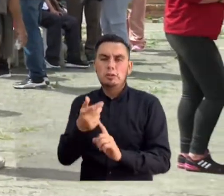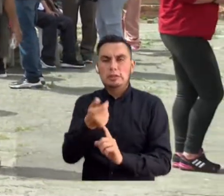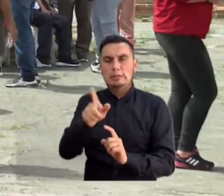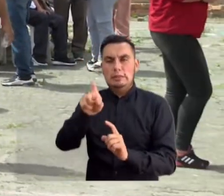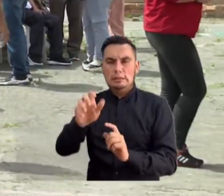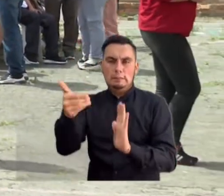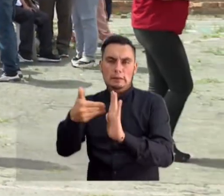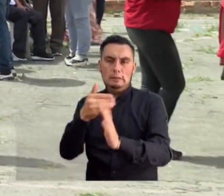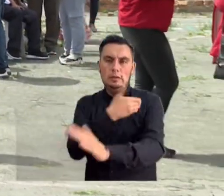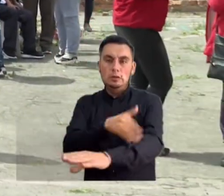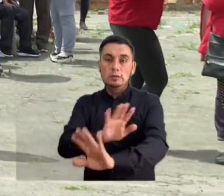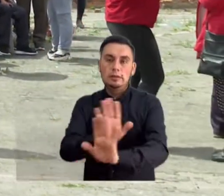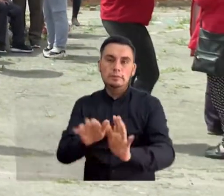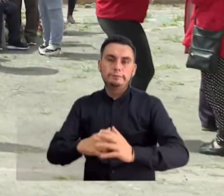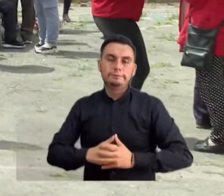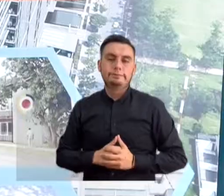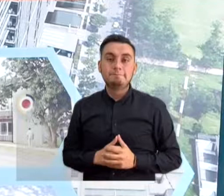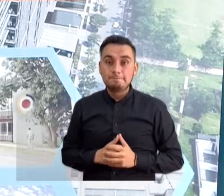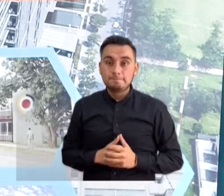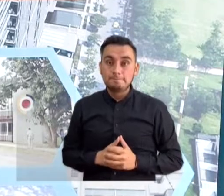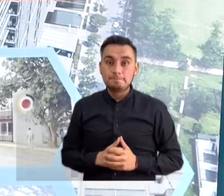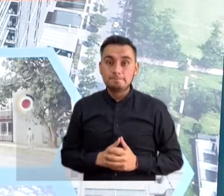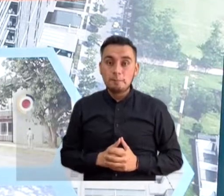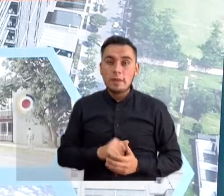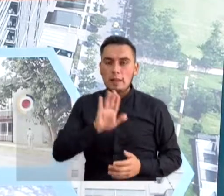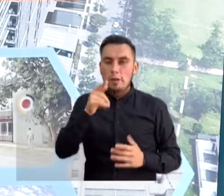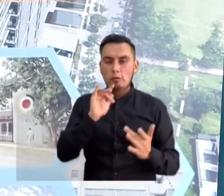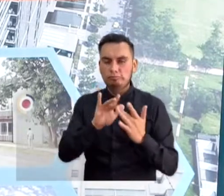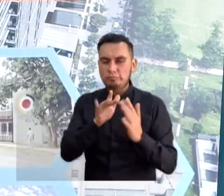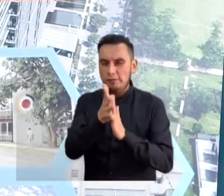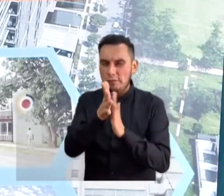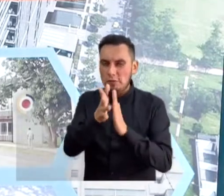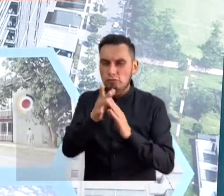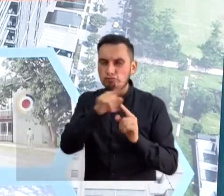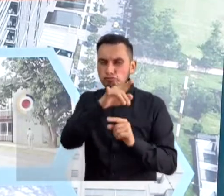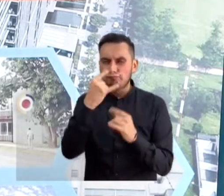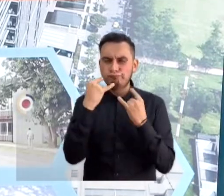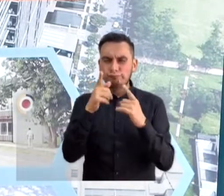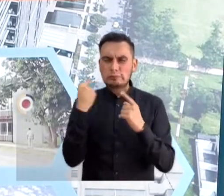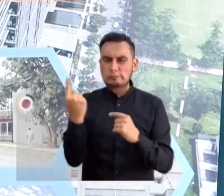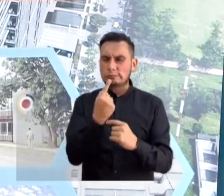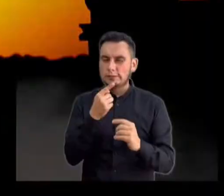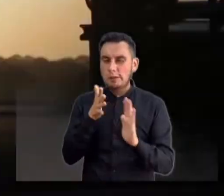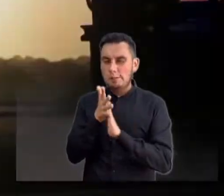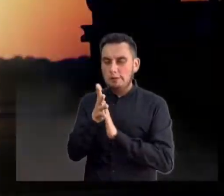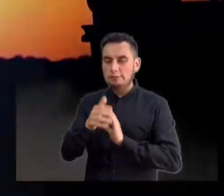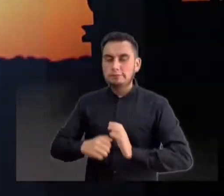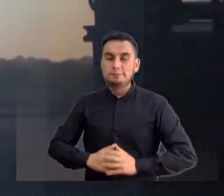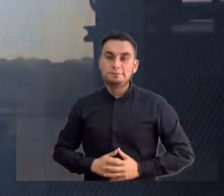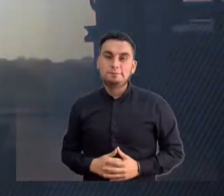cerca de 16 mil millones. Veamos en segundos otras informaciones de interés general.